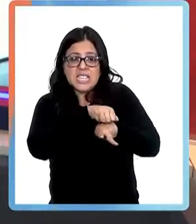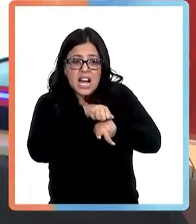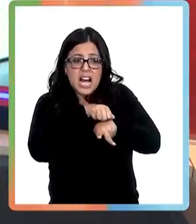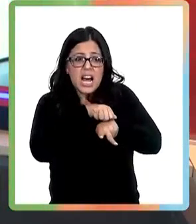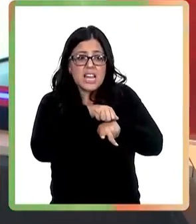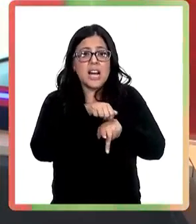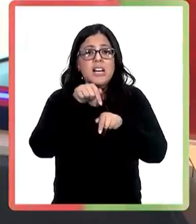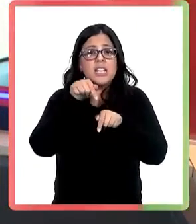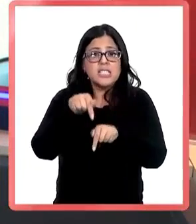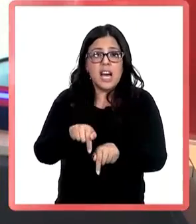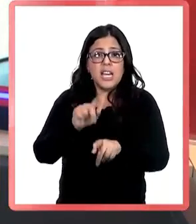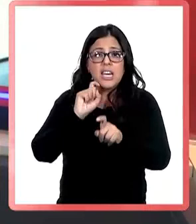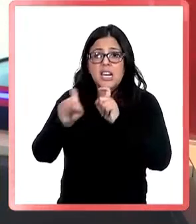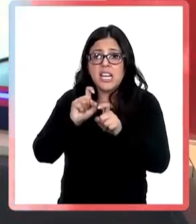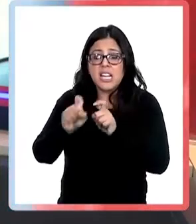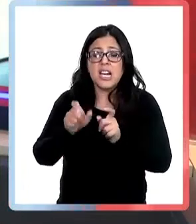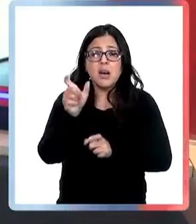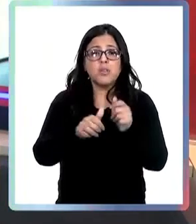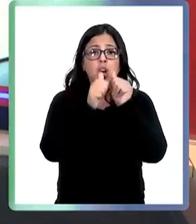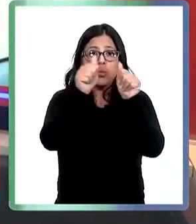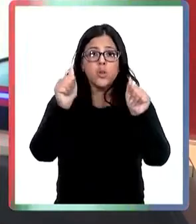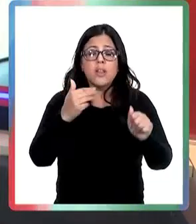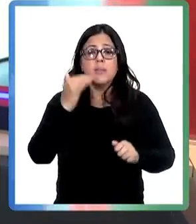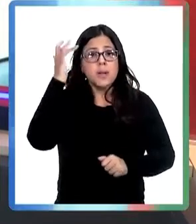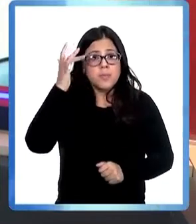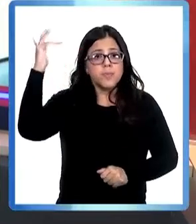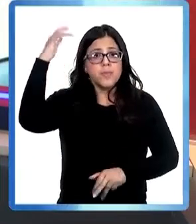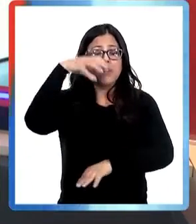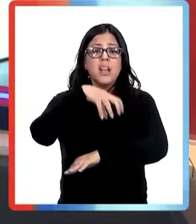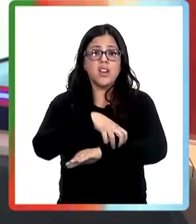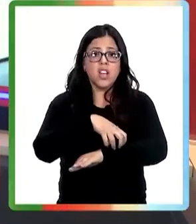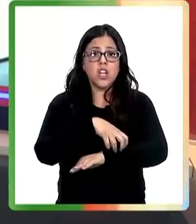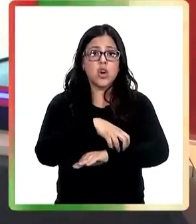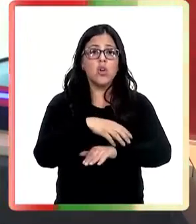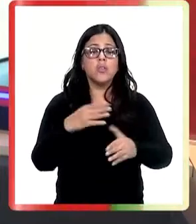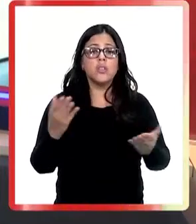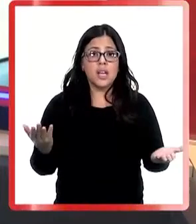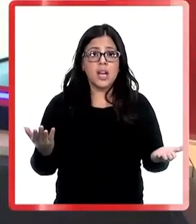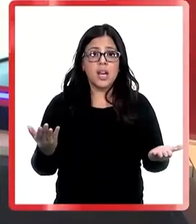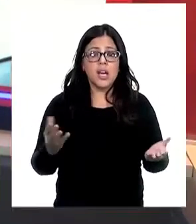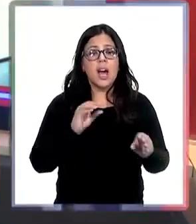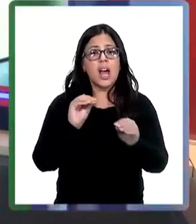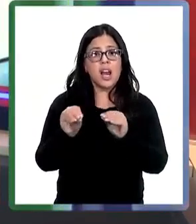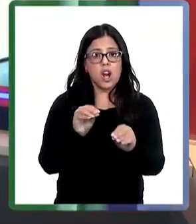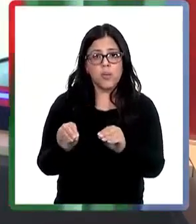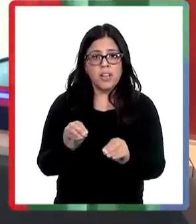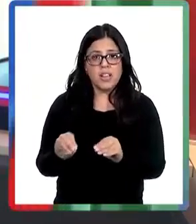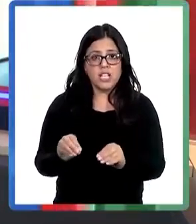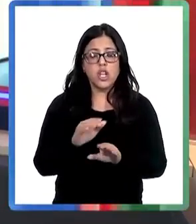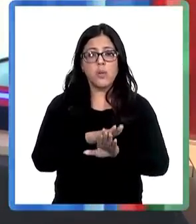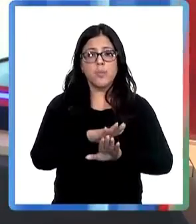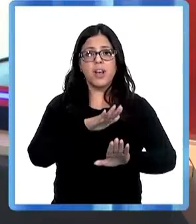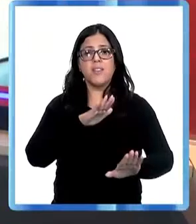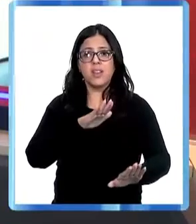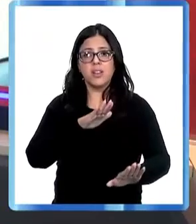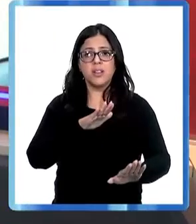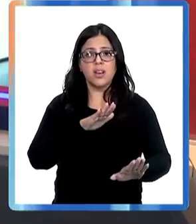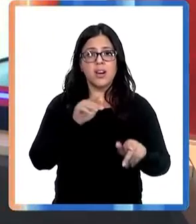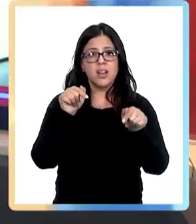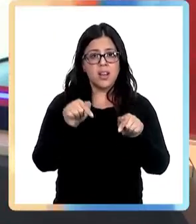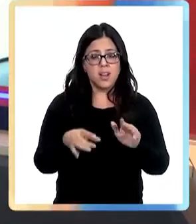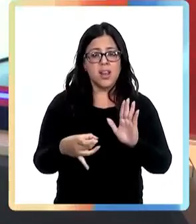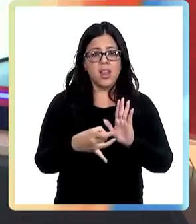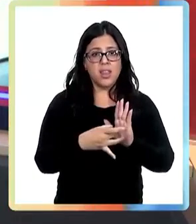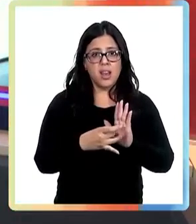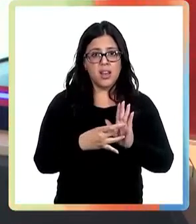dieron una serie de recomendaciones para evitar y prevenir este tipo de delitos. TBU, Universidad de Concepción, nos da detalles.